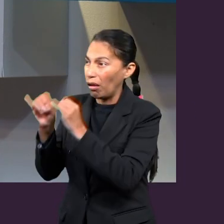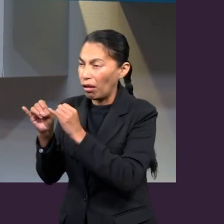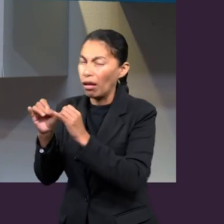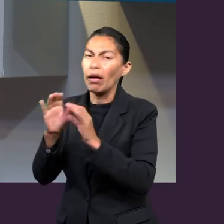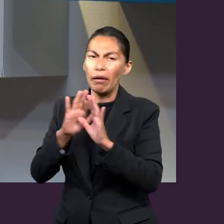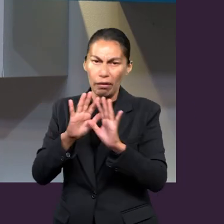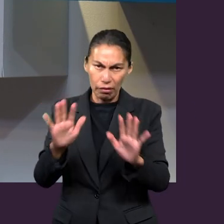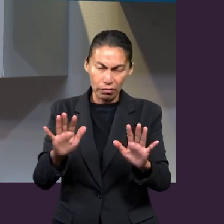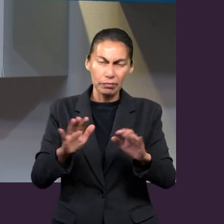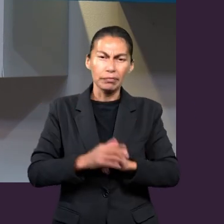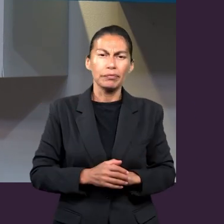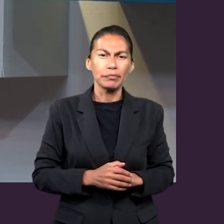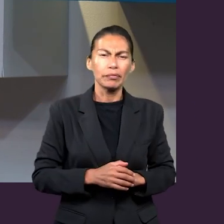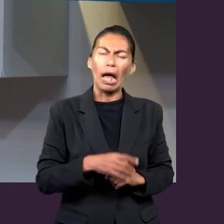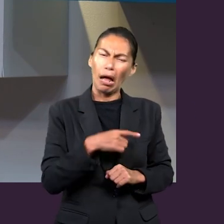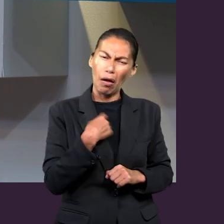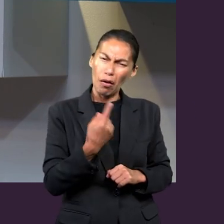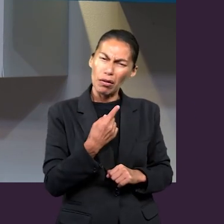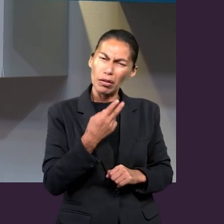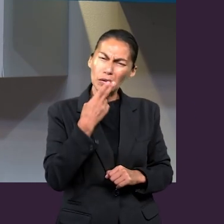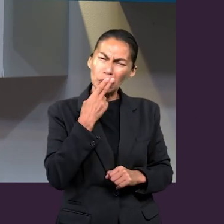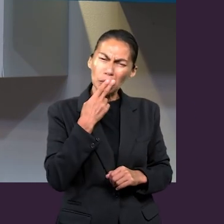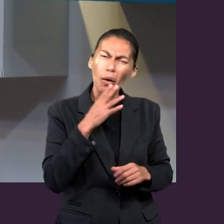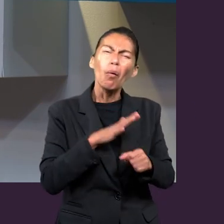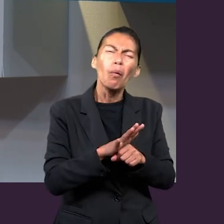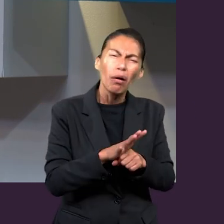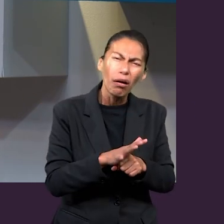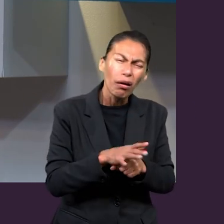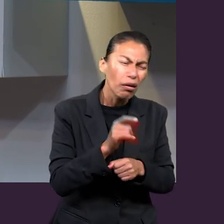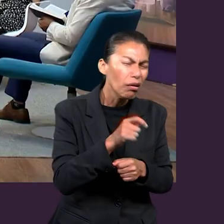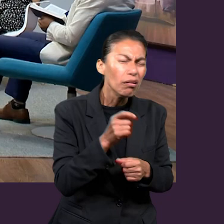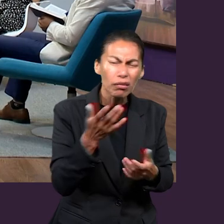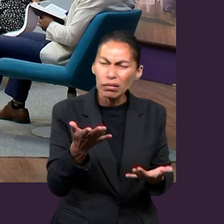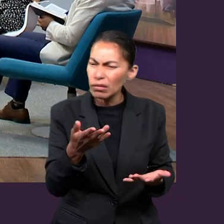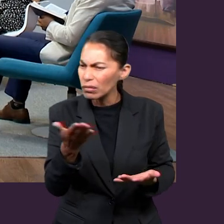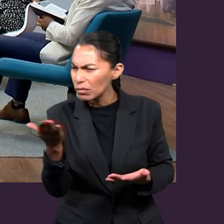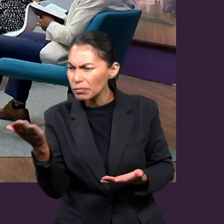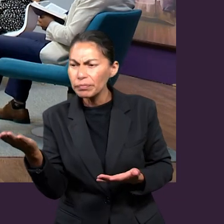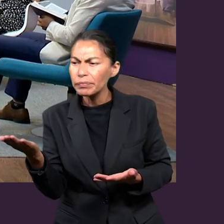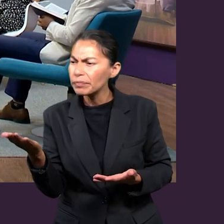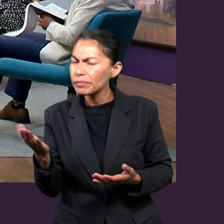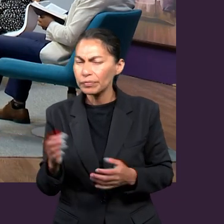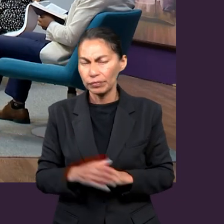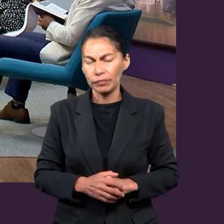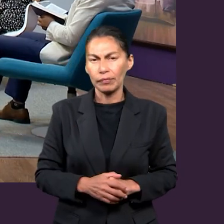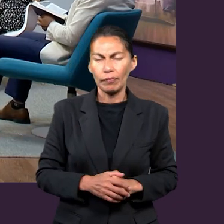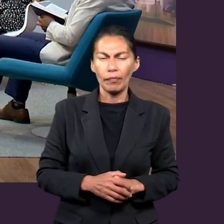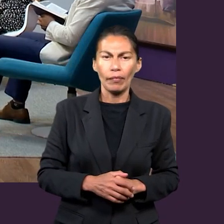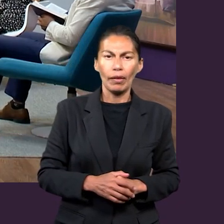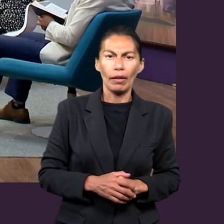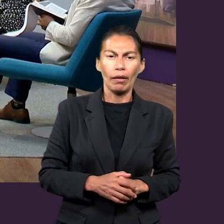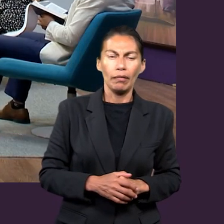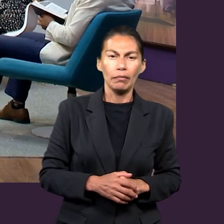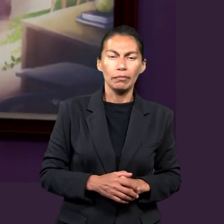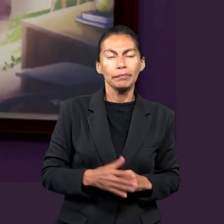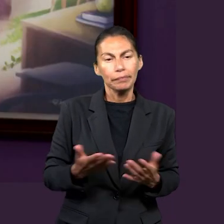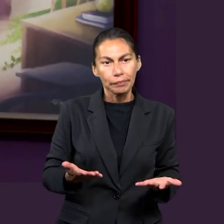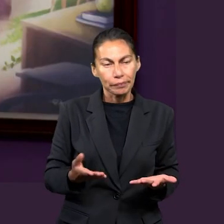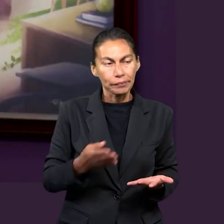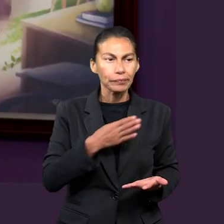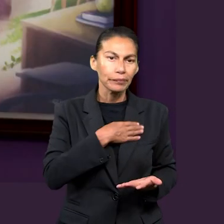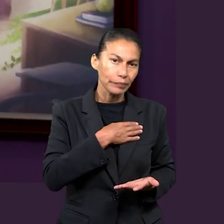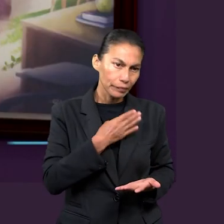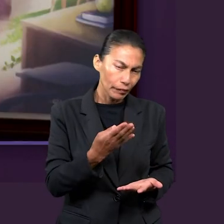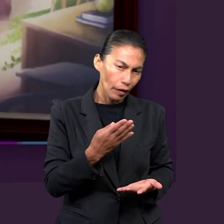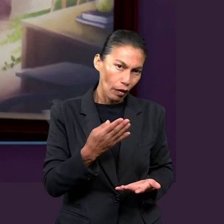nombres, ¿de qué nos sirven? ¿Qué pensáis, Jafet o Nurie? ¿Sabe qué?